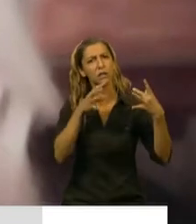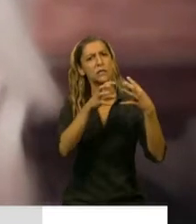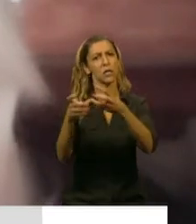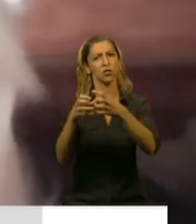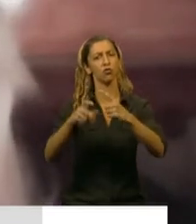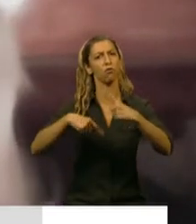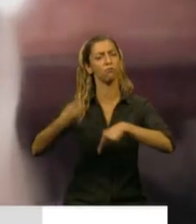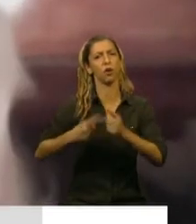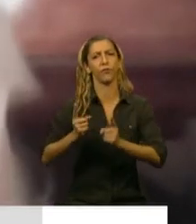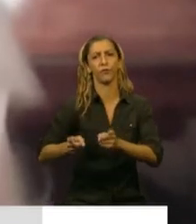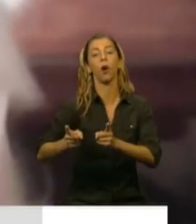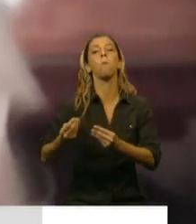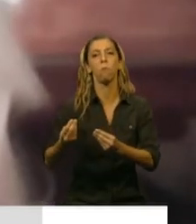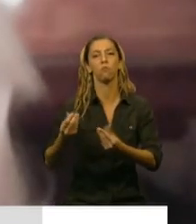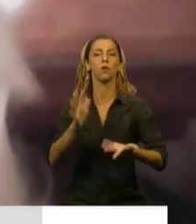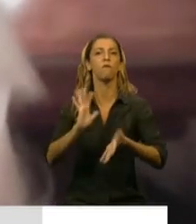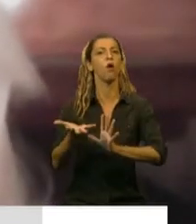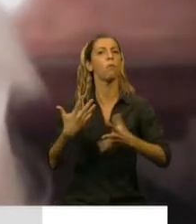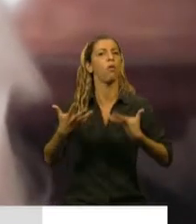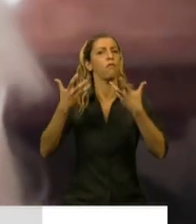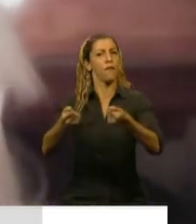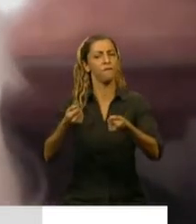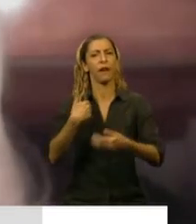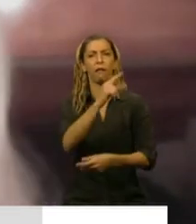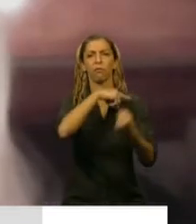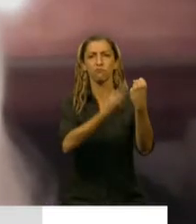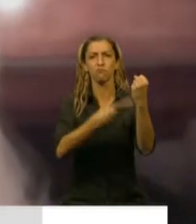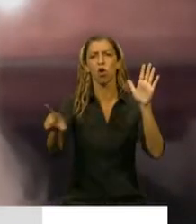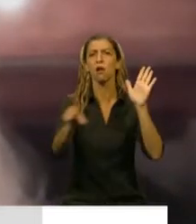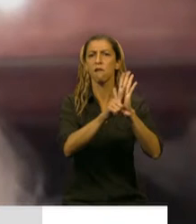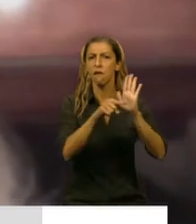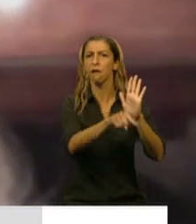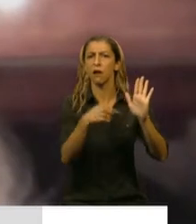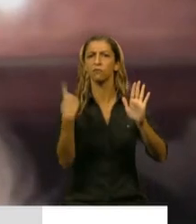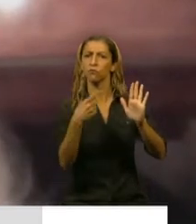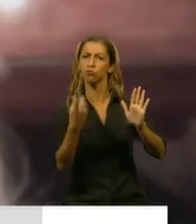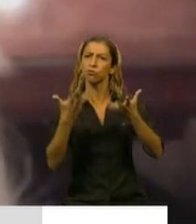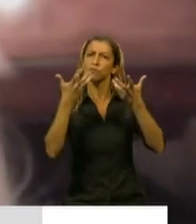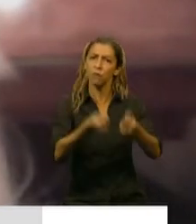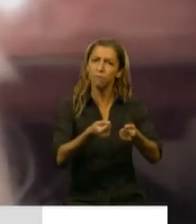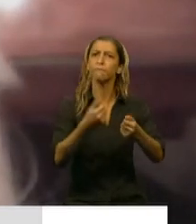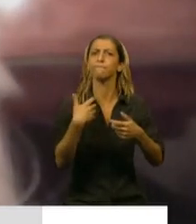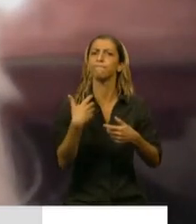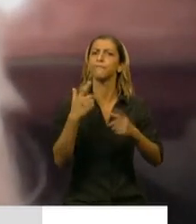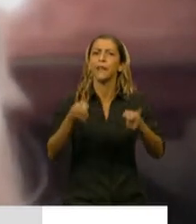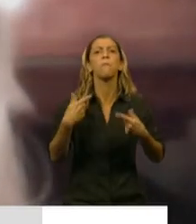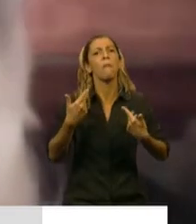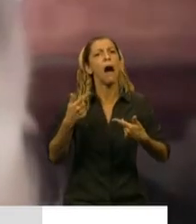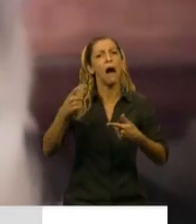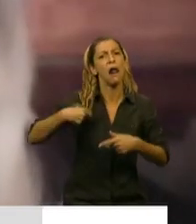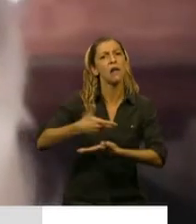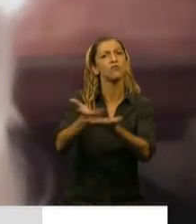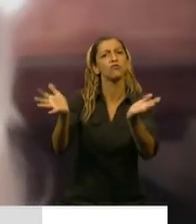la institucionalidad, el poder legislativo y honrando la representación popular. He